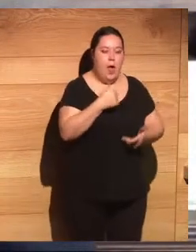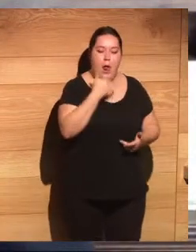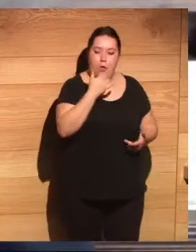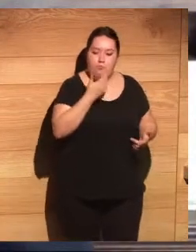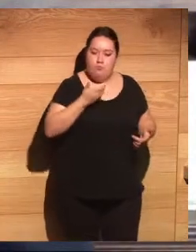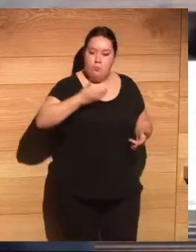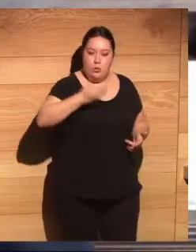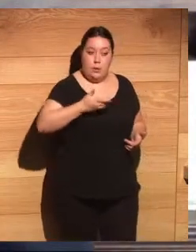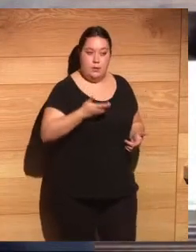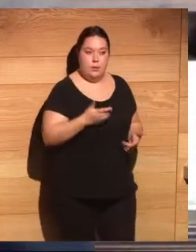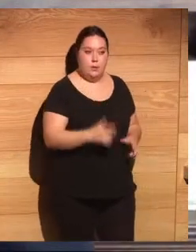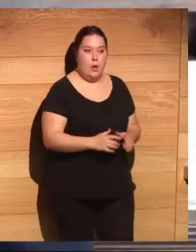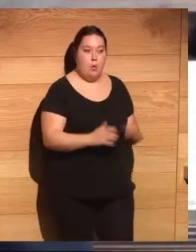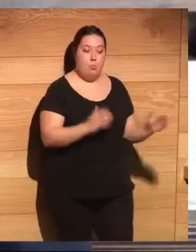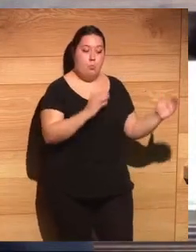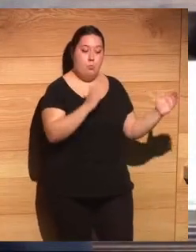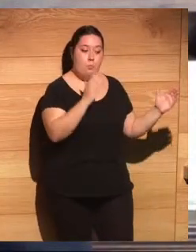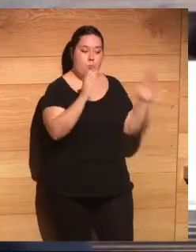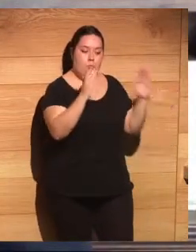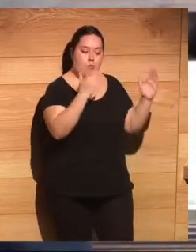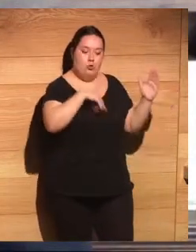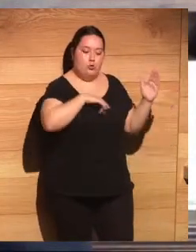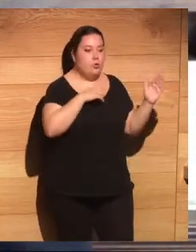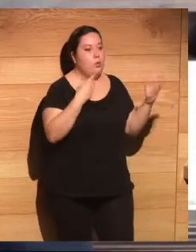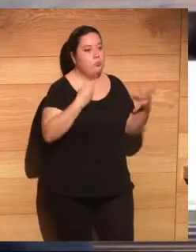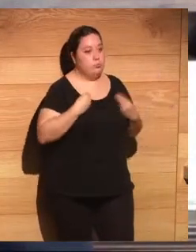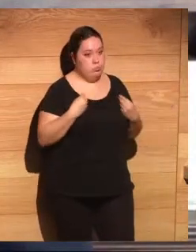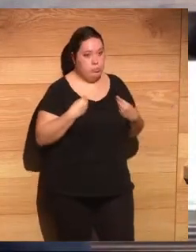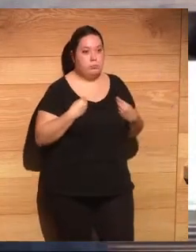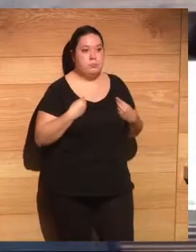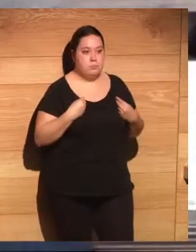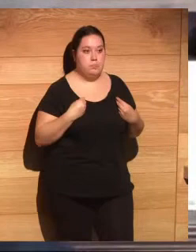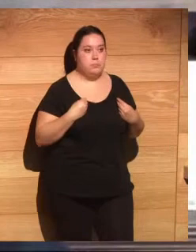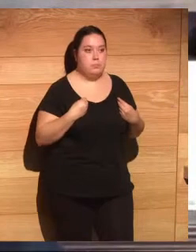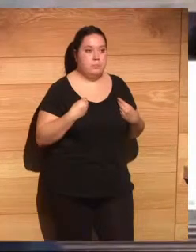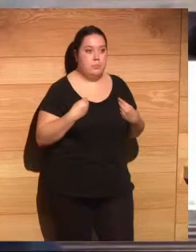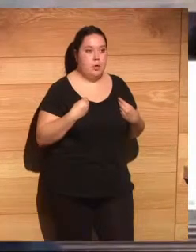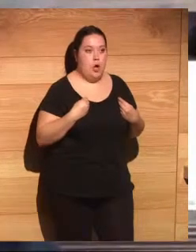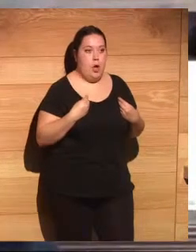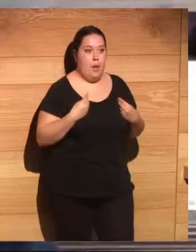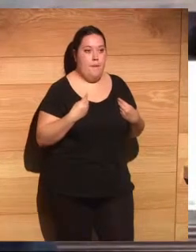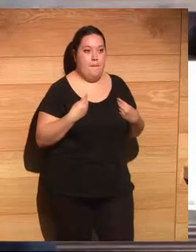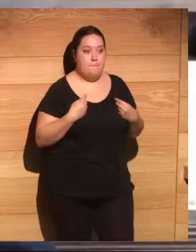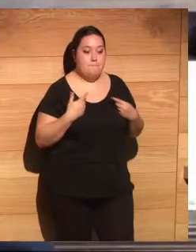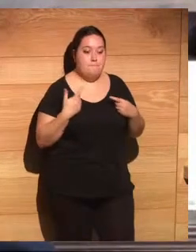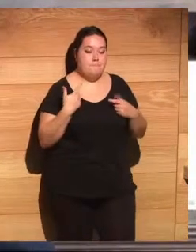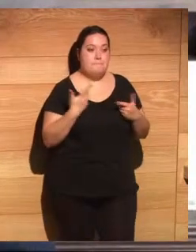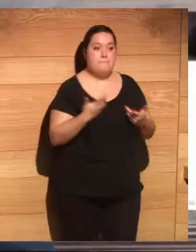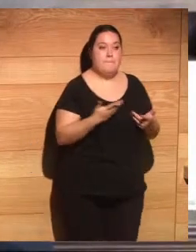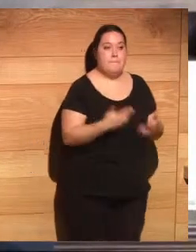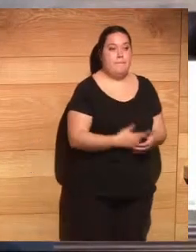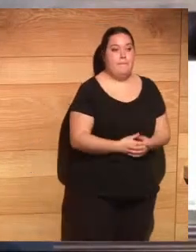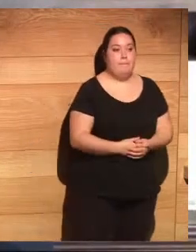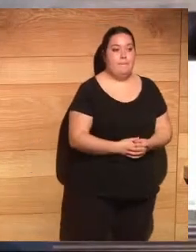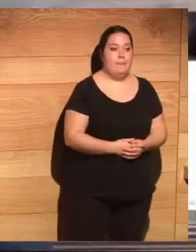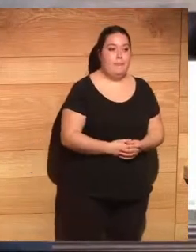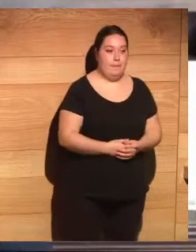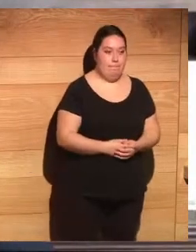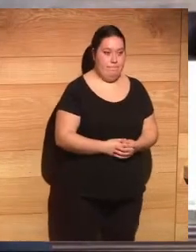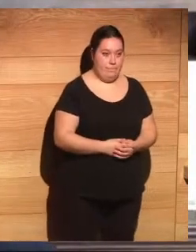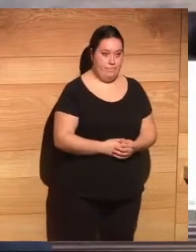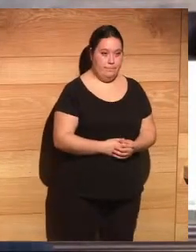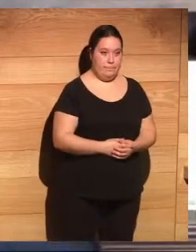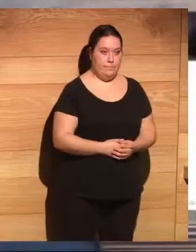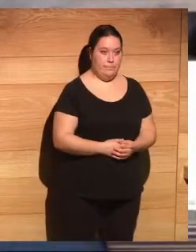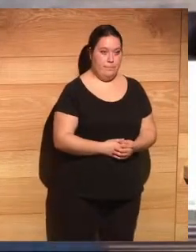relevante en los momentos en que estamos viviendo las ventajas de esta